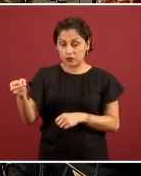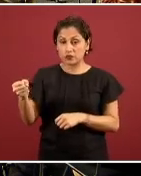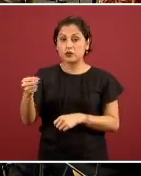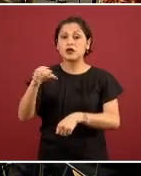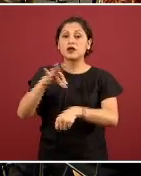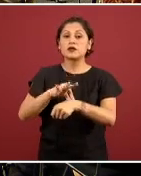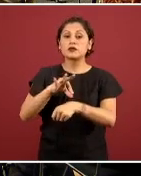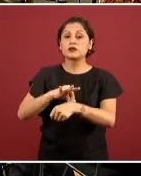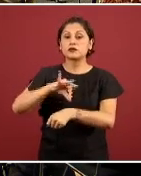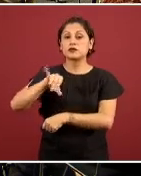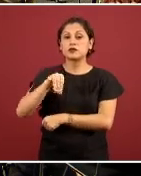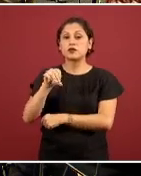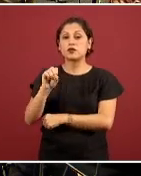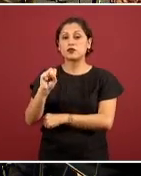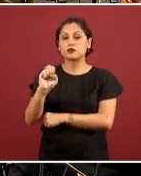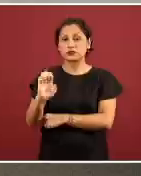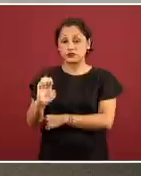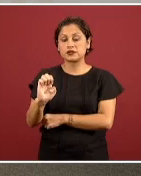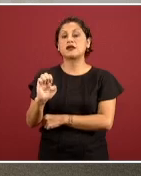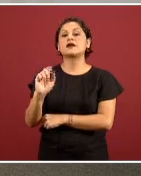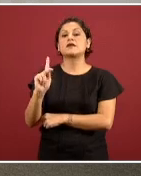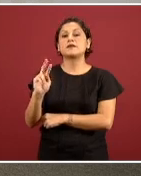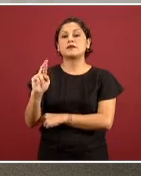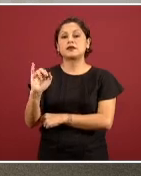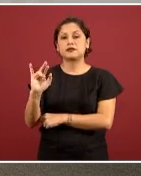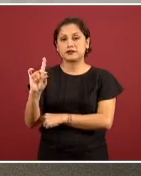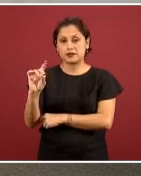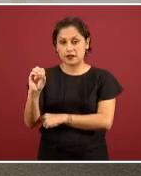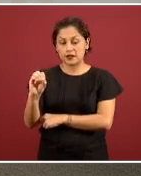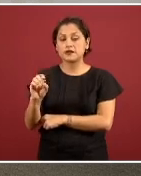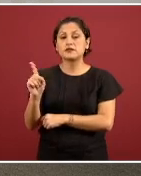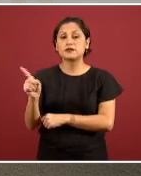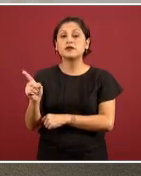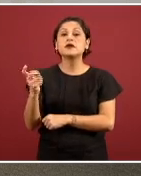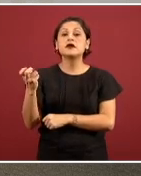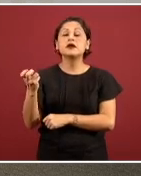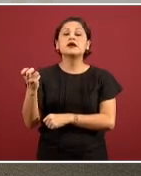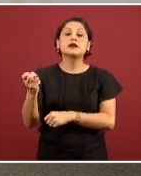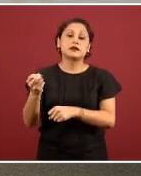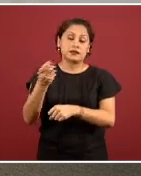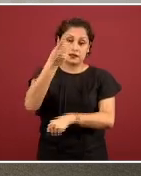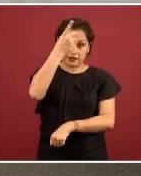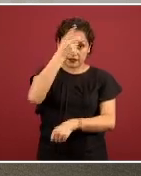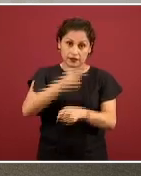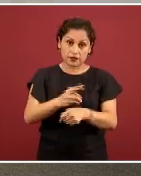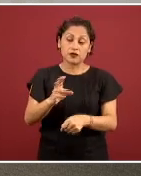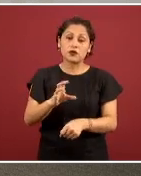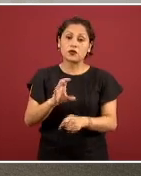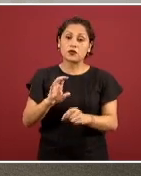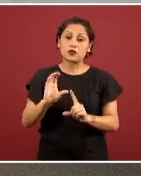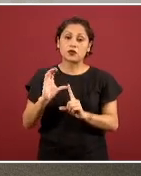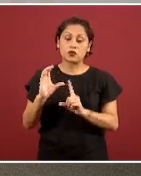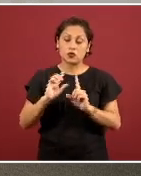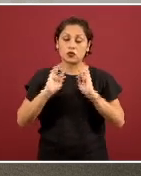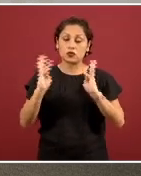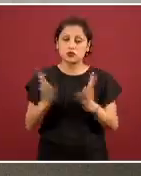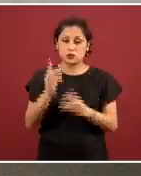José Ignacio Santos Preciado, quien es secretario del Consejo de Salubridad General, además de ser un